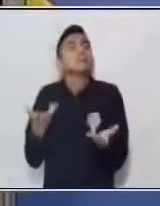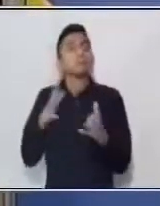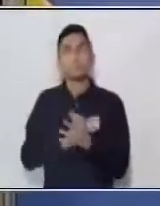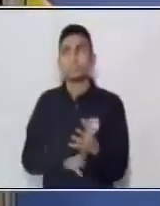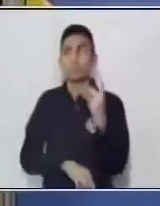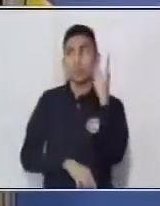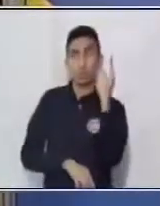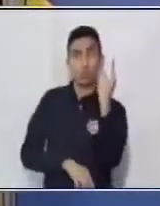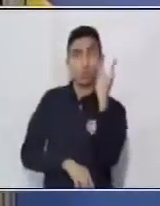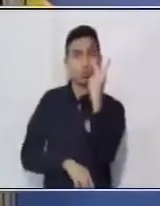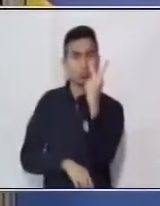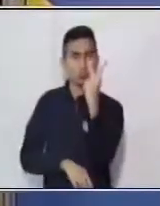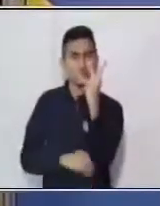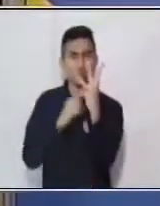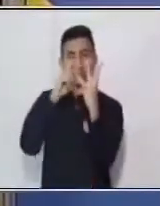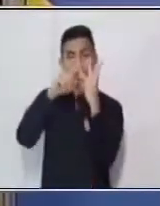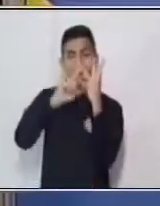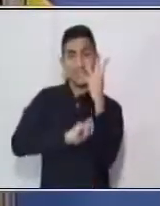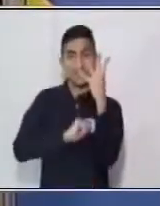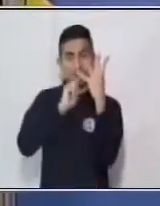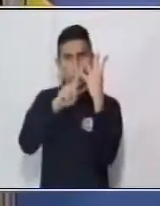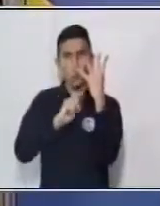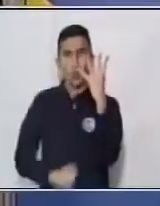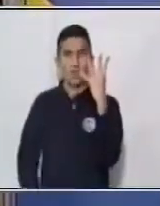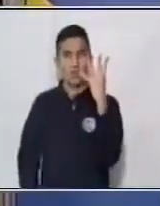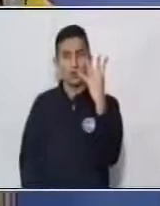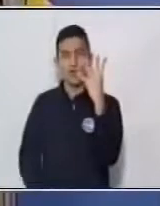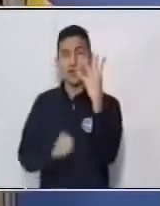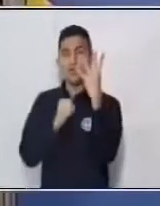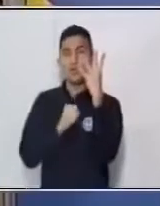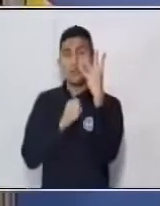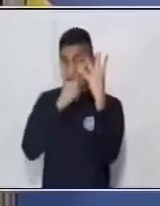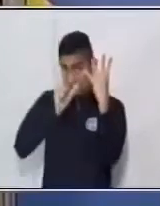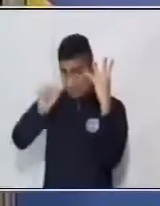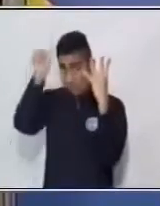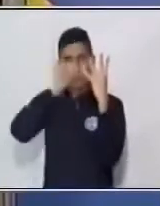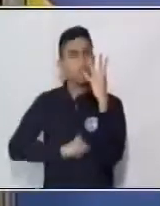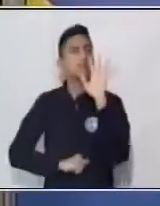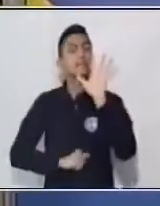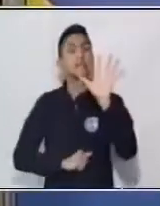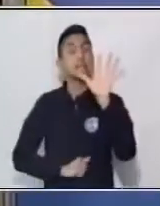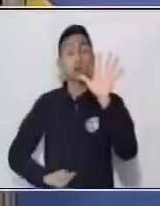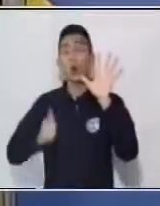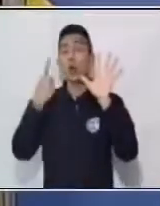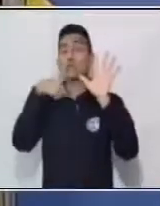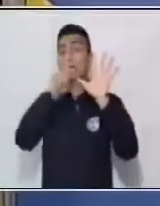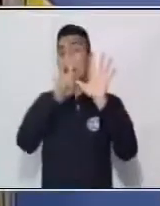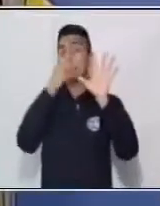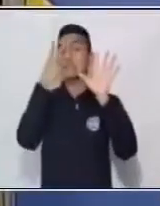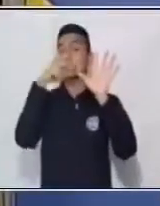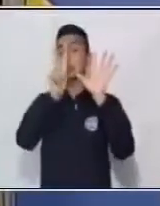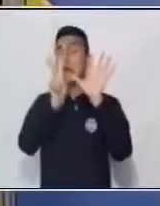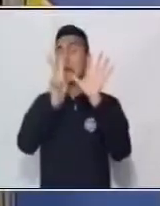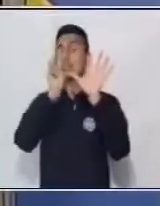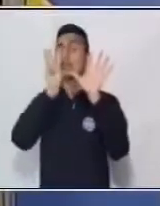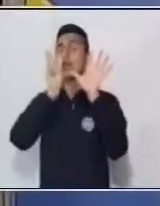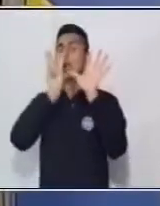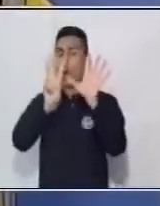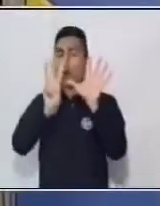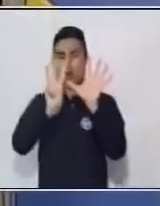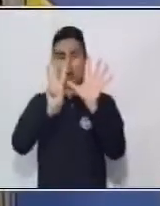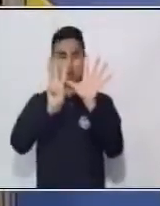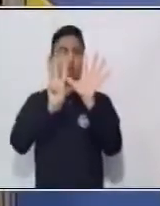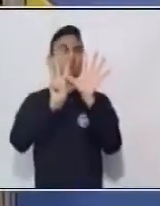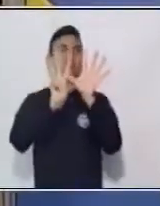Uno, dos, tres, cuatro. Sigo contando. Cinco, seis, siete